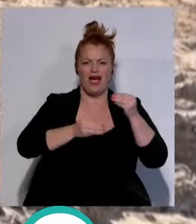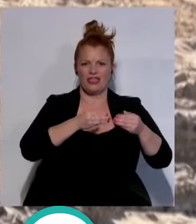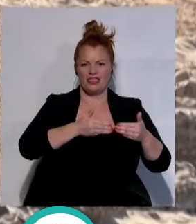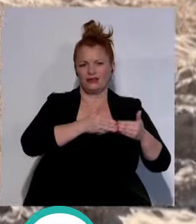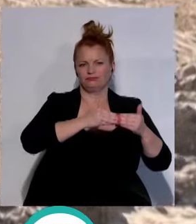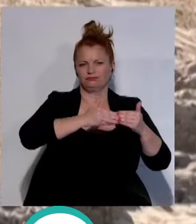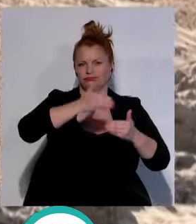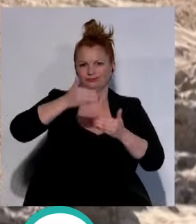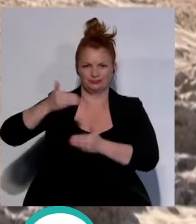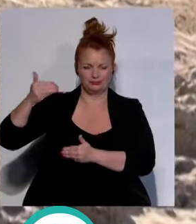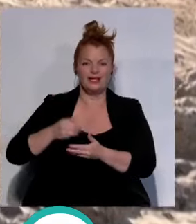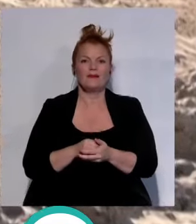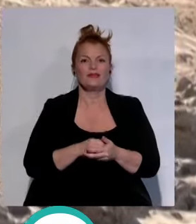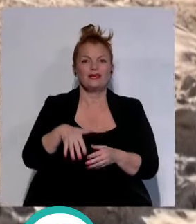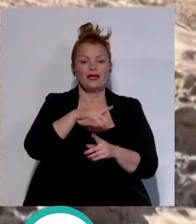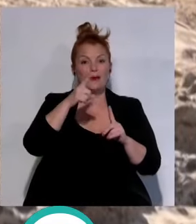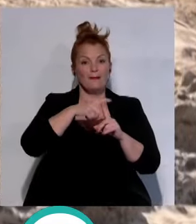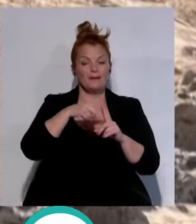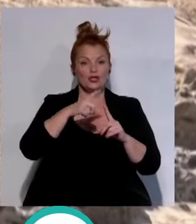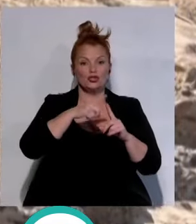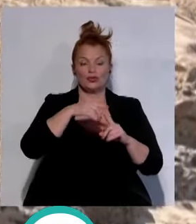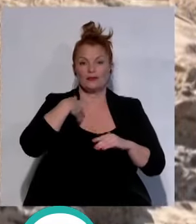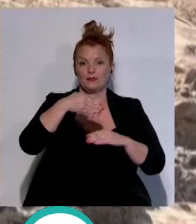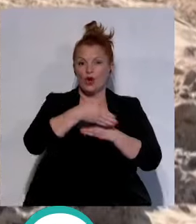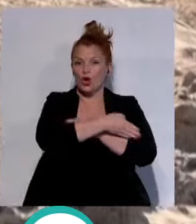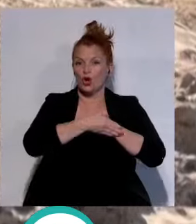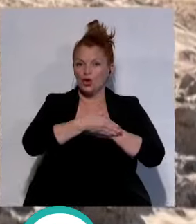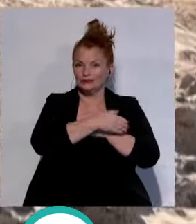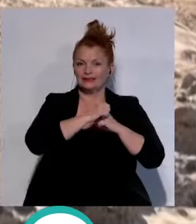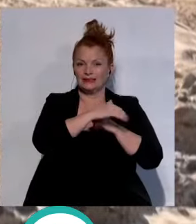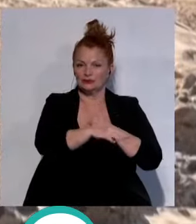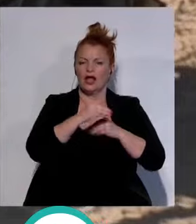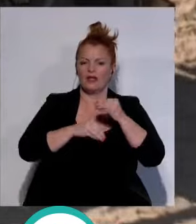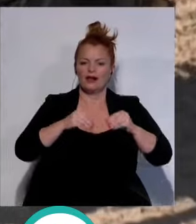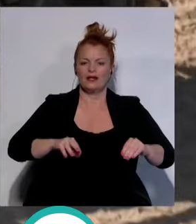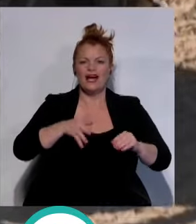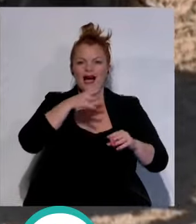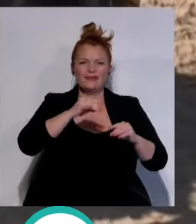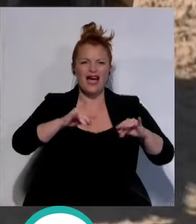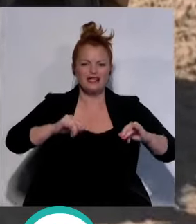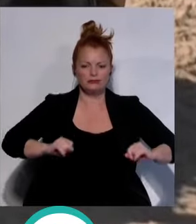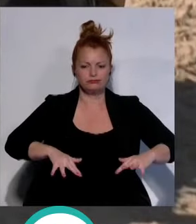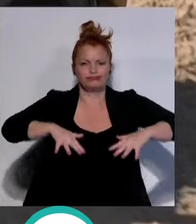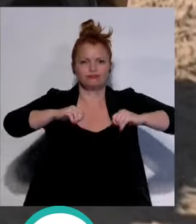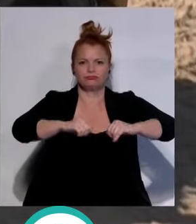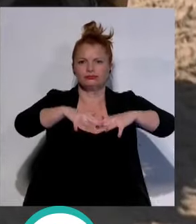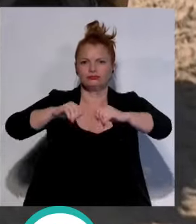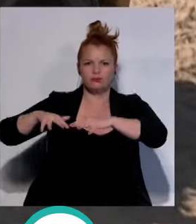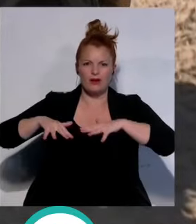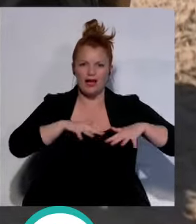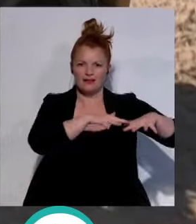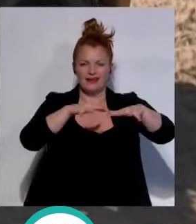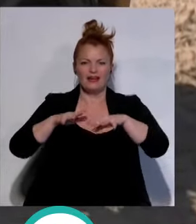En el mes de mayo la demarcación de costas realizará un nuevo relleno de arena que ayudará a consolidar la reparación